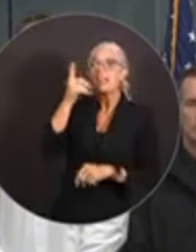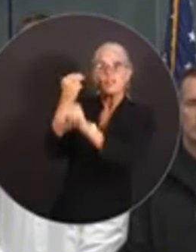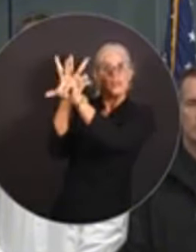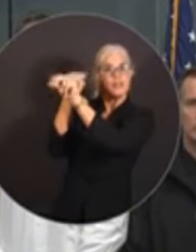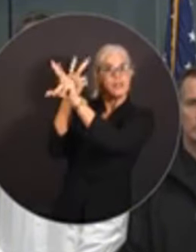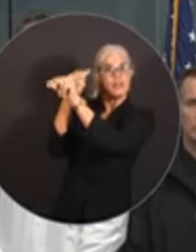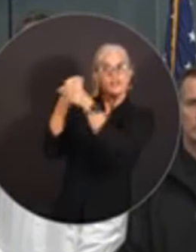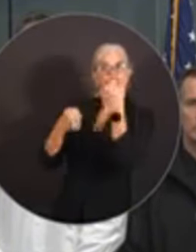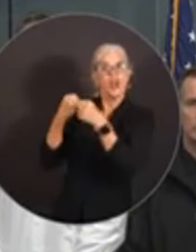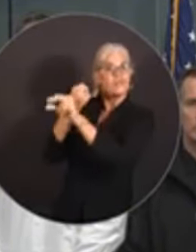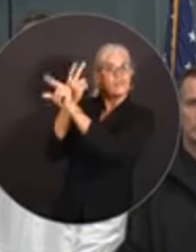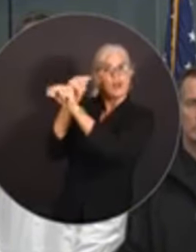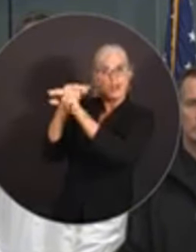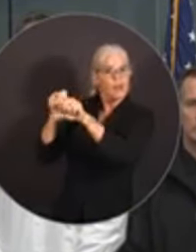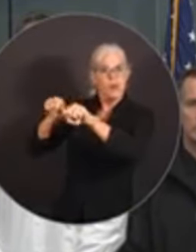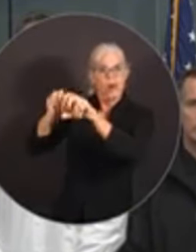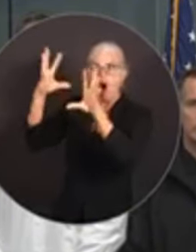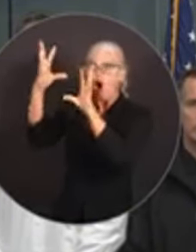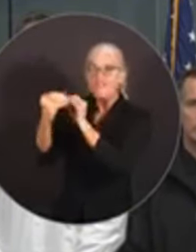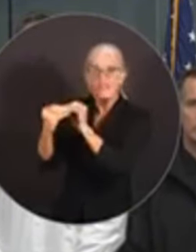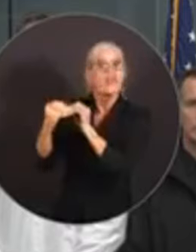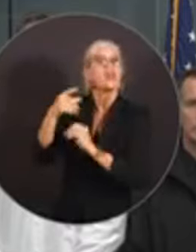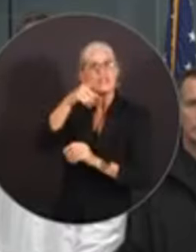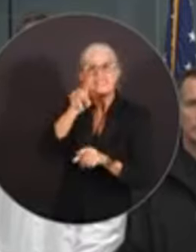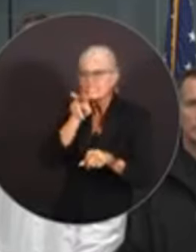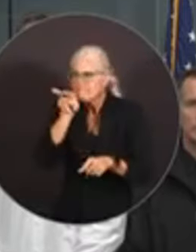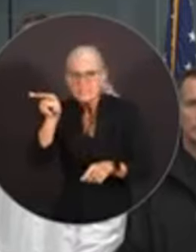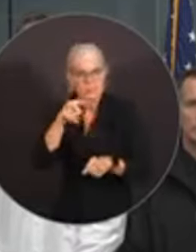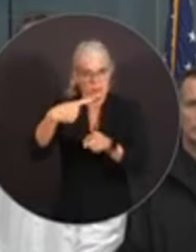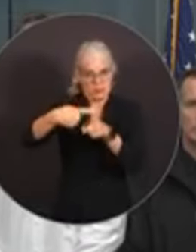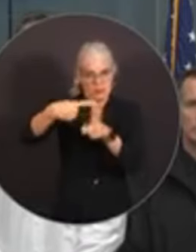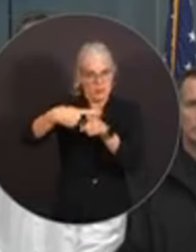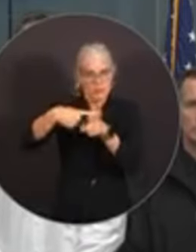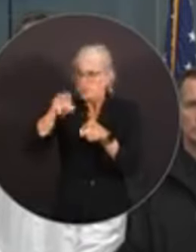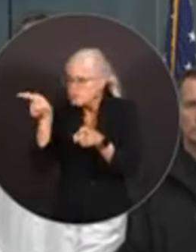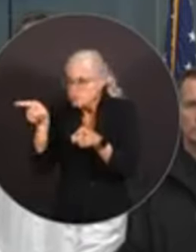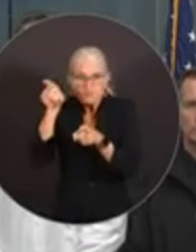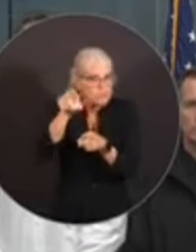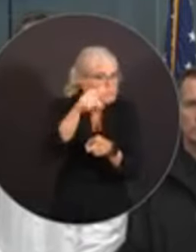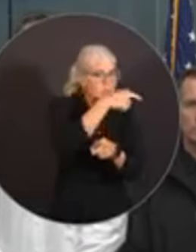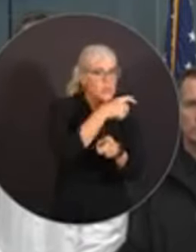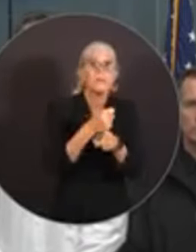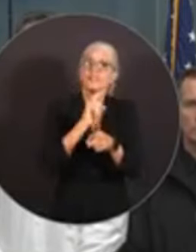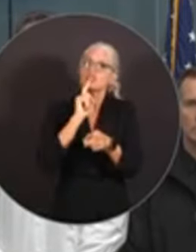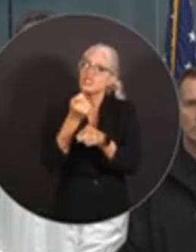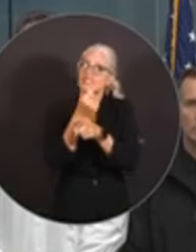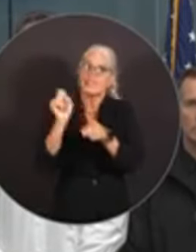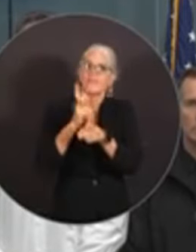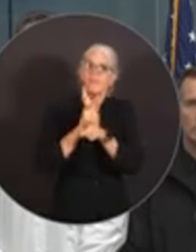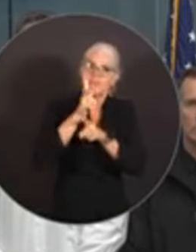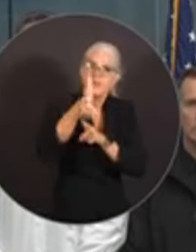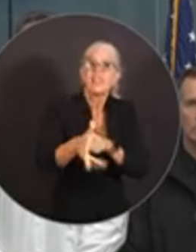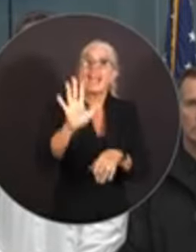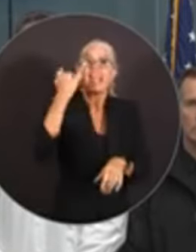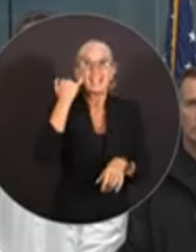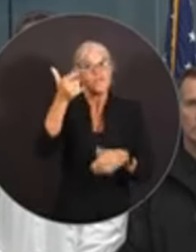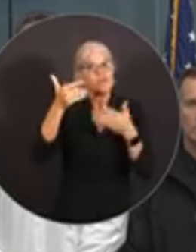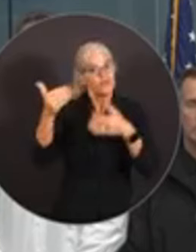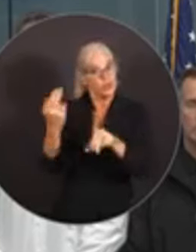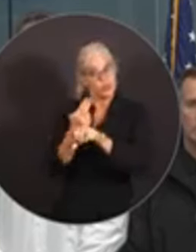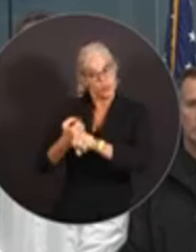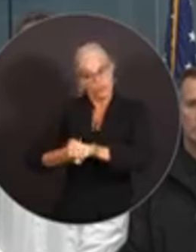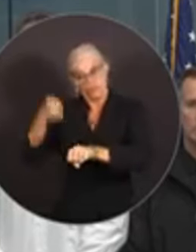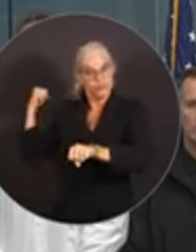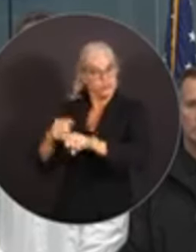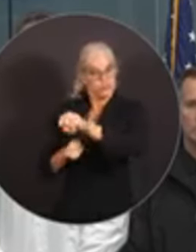cortados, tengan cuidado y traten cada zona como una zona de pared. Si van a usar una sierra eléctrica,